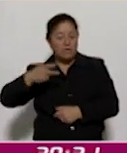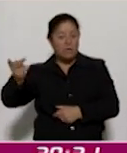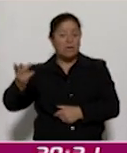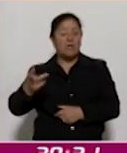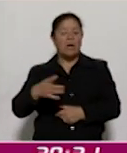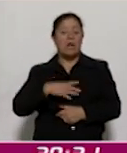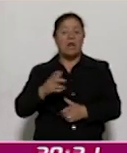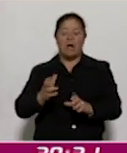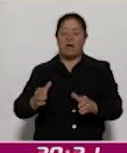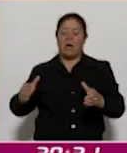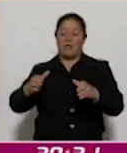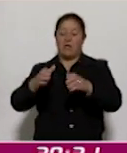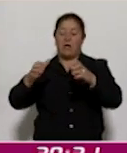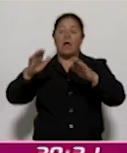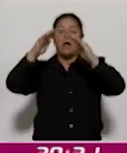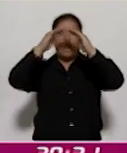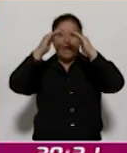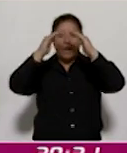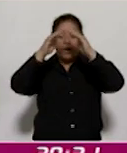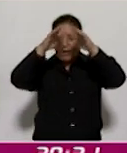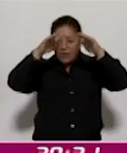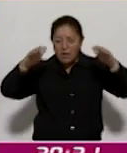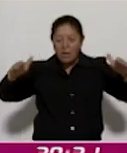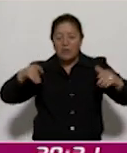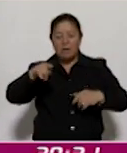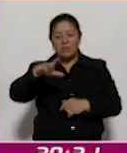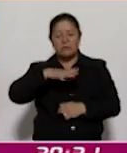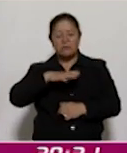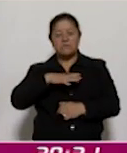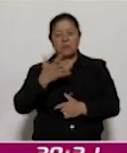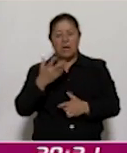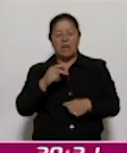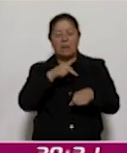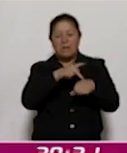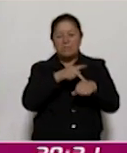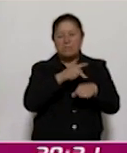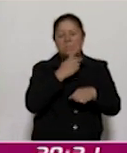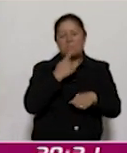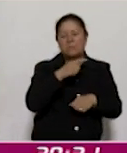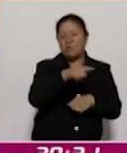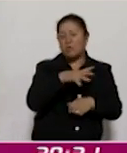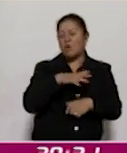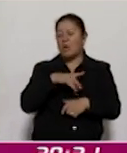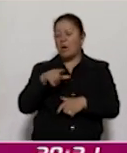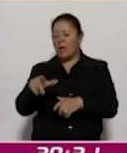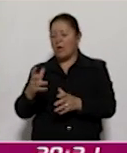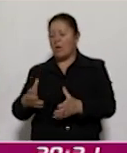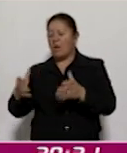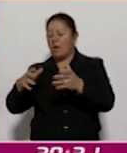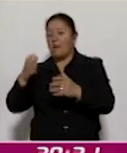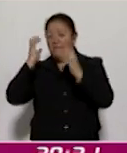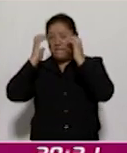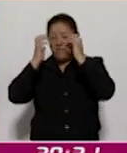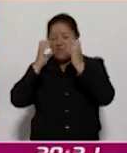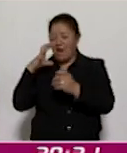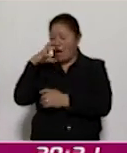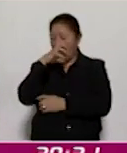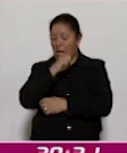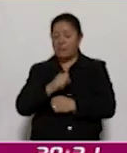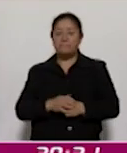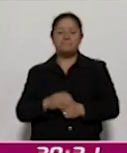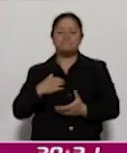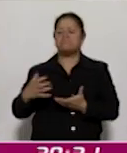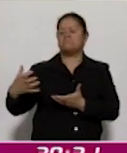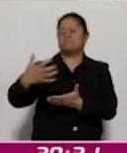los cuescomates, un poquito también de los temas cales. Recopilando un poquito de la historia de nosotros de aquí de Tlaxcala, de lo que antes se hacían las